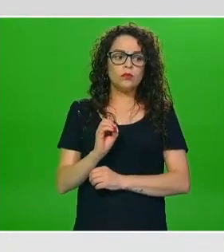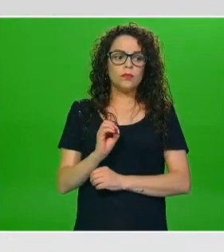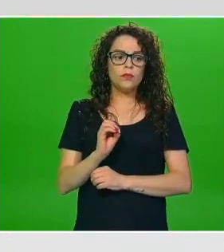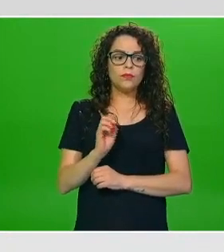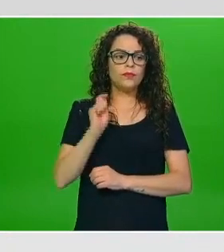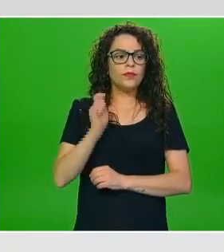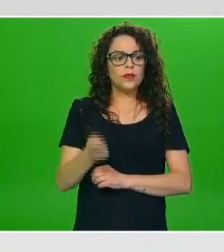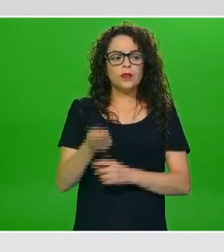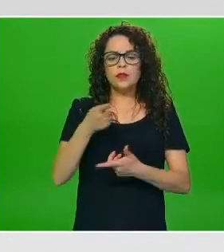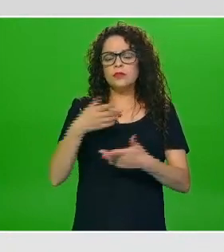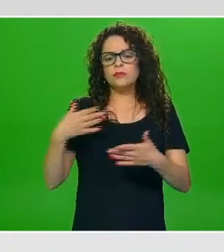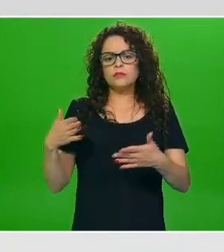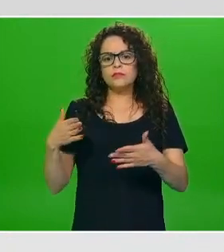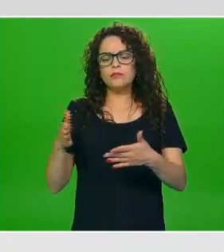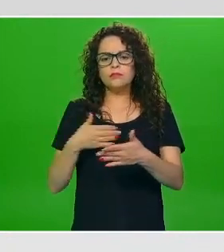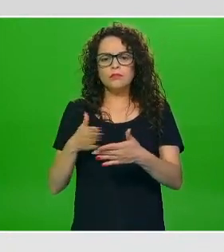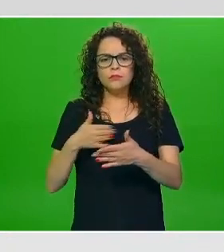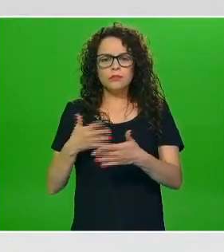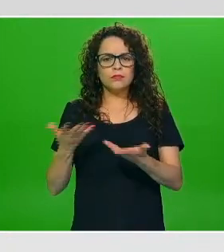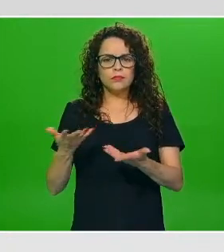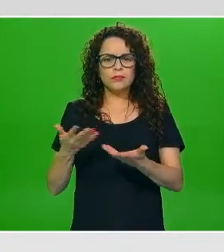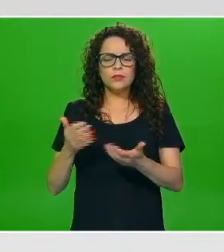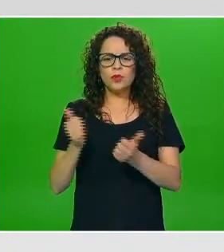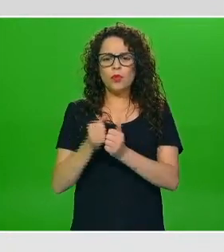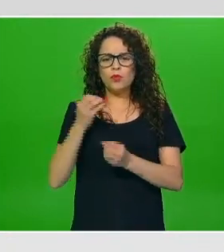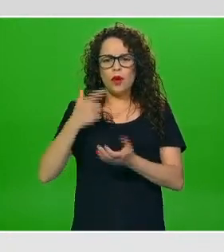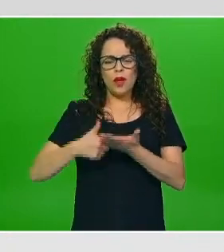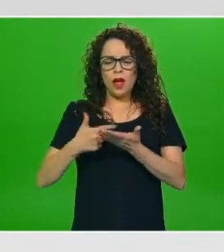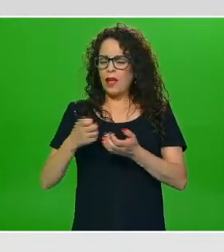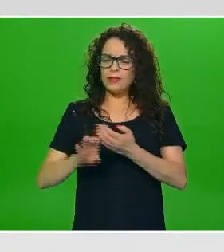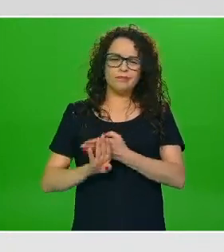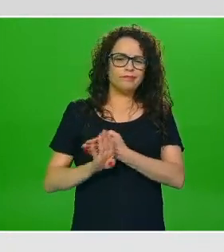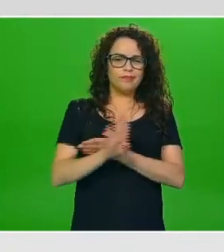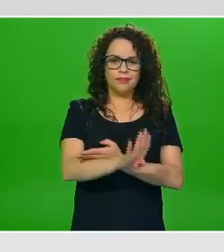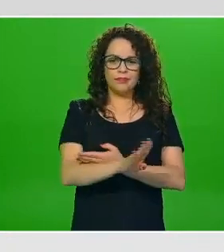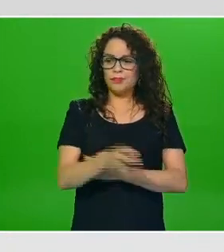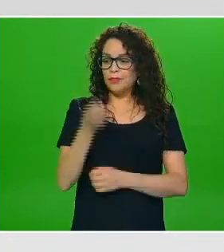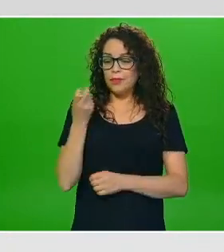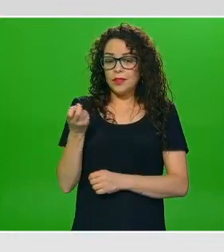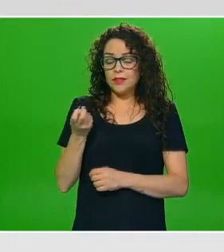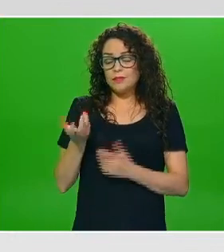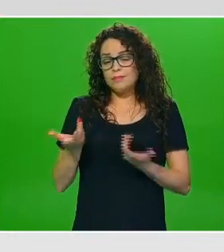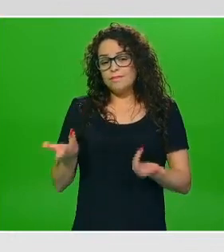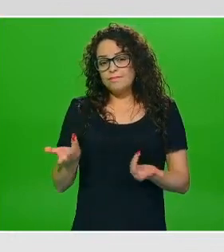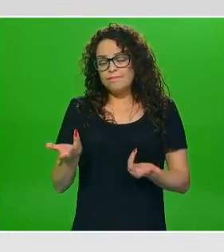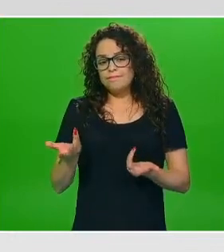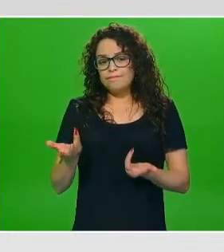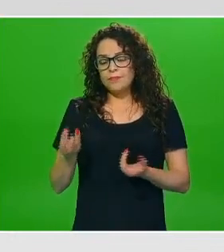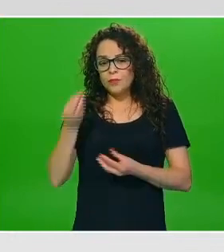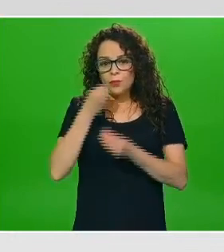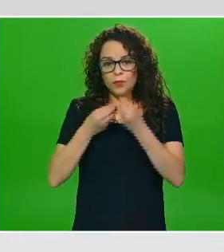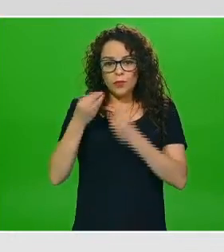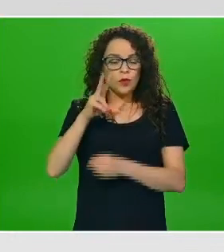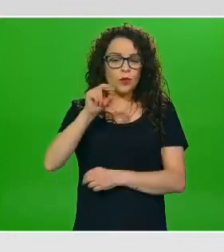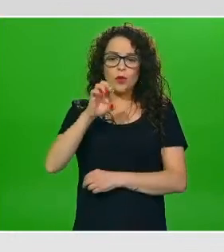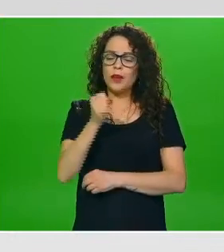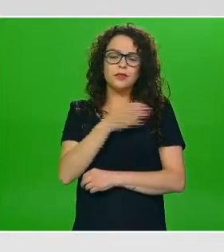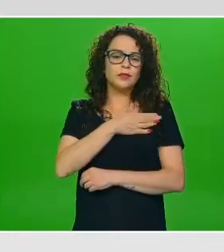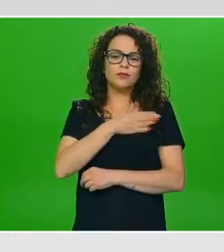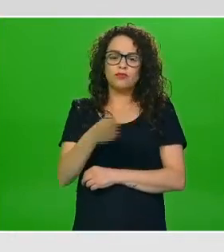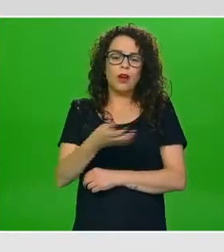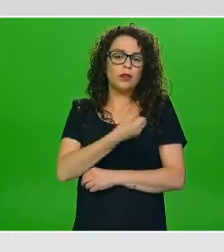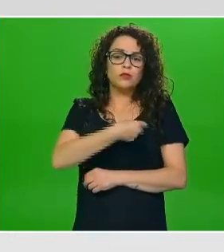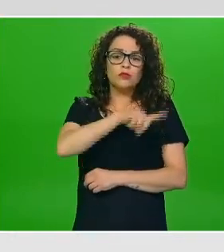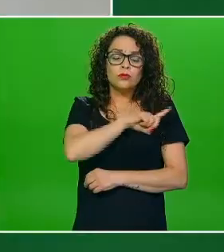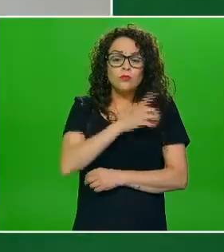medida de lo posible ¿no? estos elementos perdón alimentos no suelen ser saludables la verdad